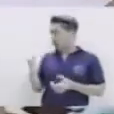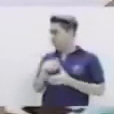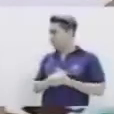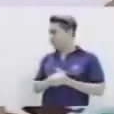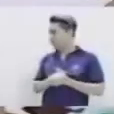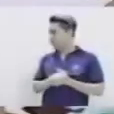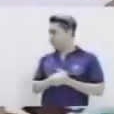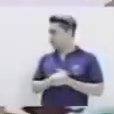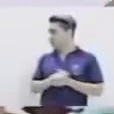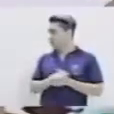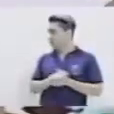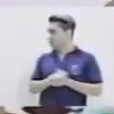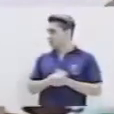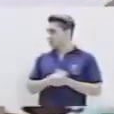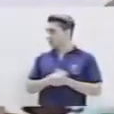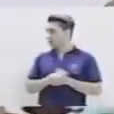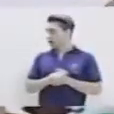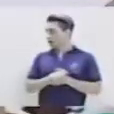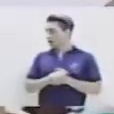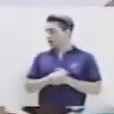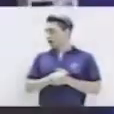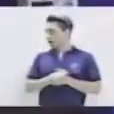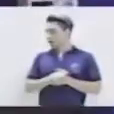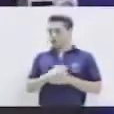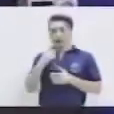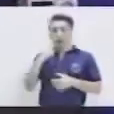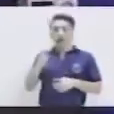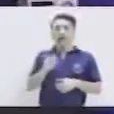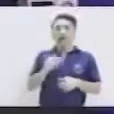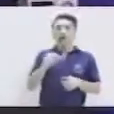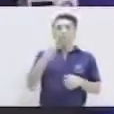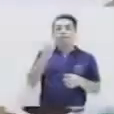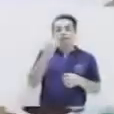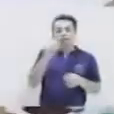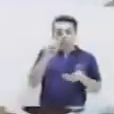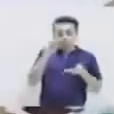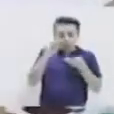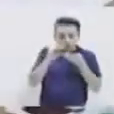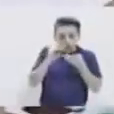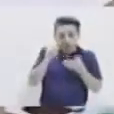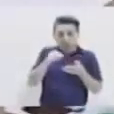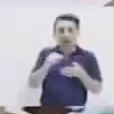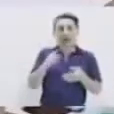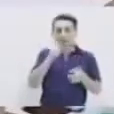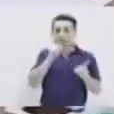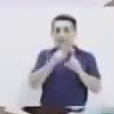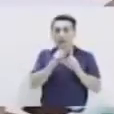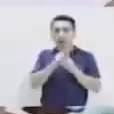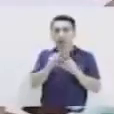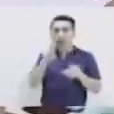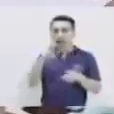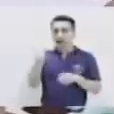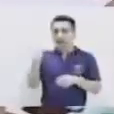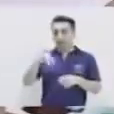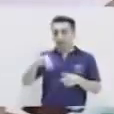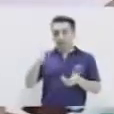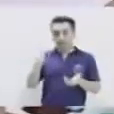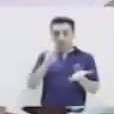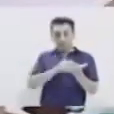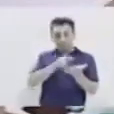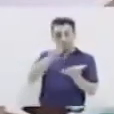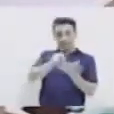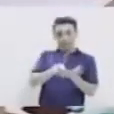ranas pequeñas, solo vamos a hacer dos puntitos arriba, su carita alegre y sus dos manitas.